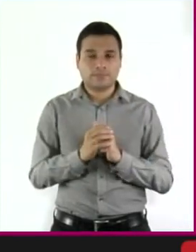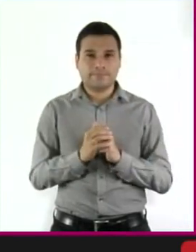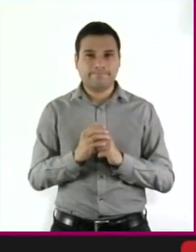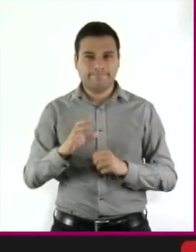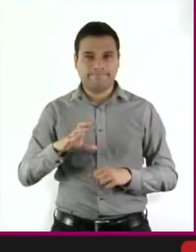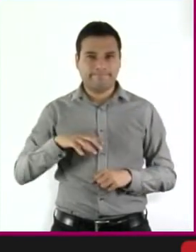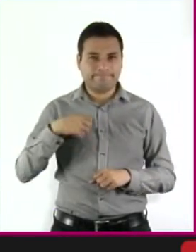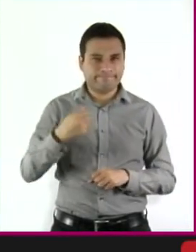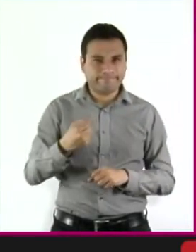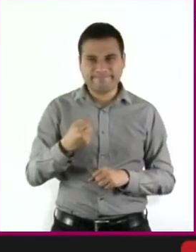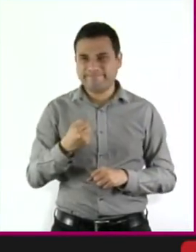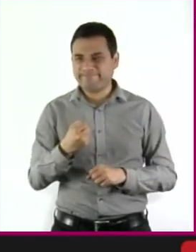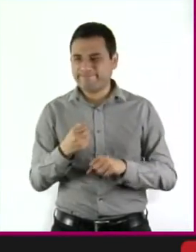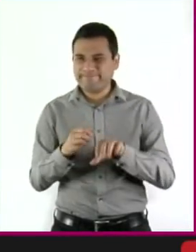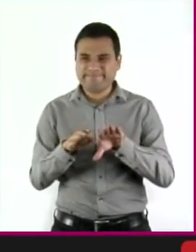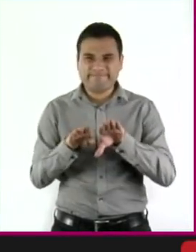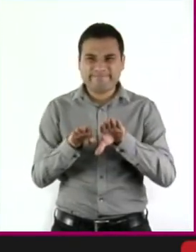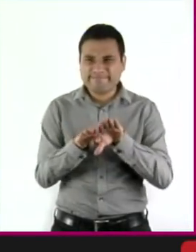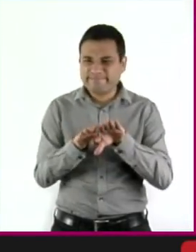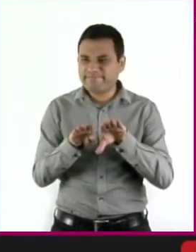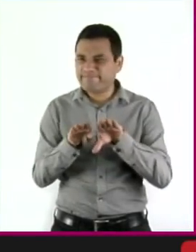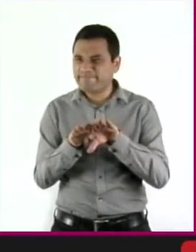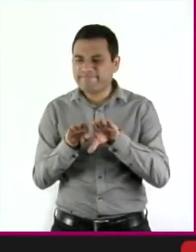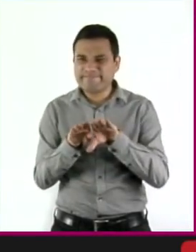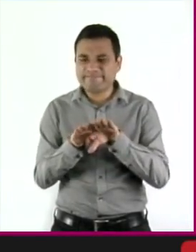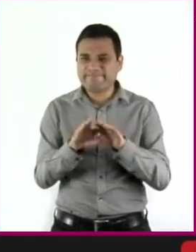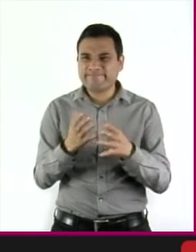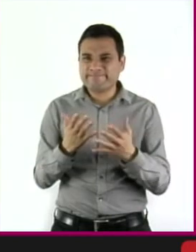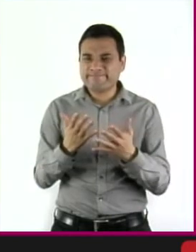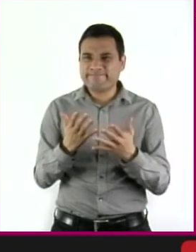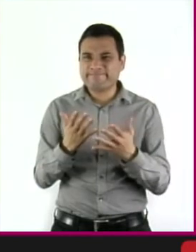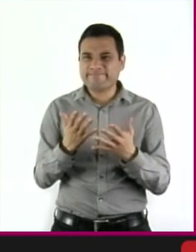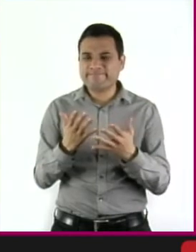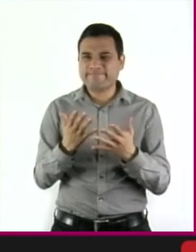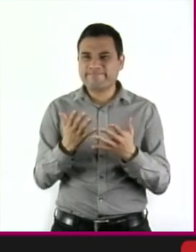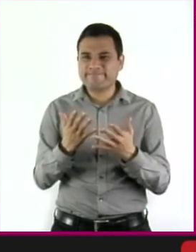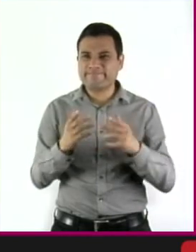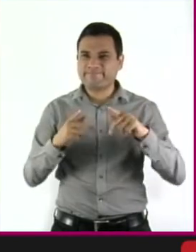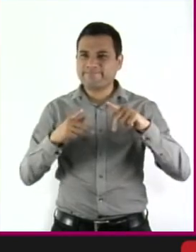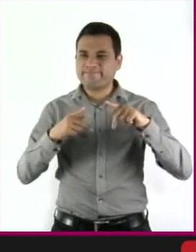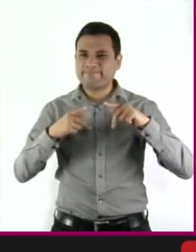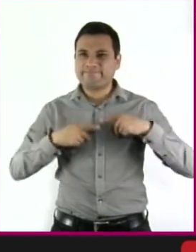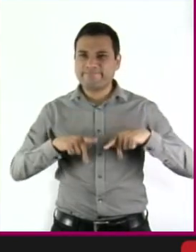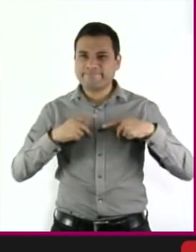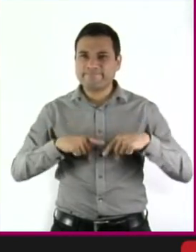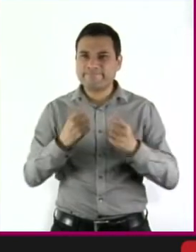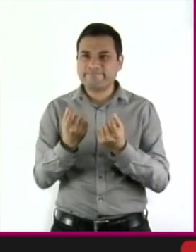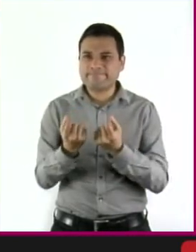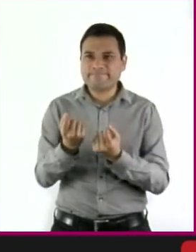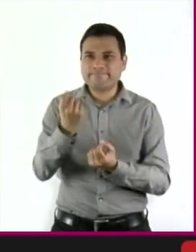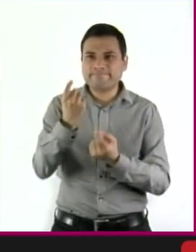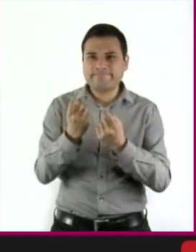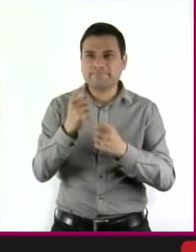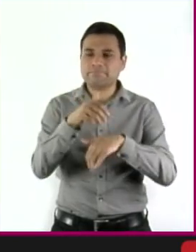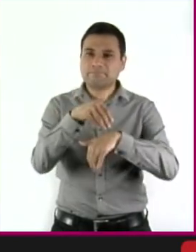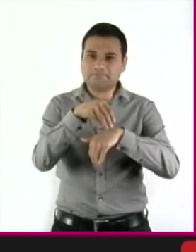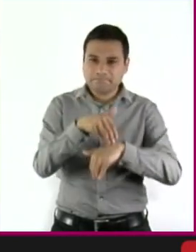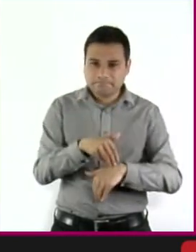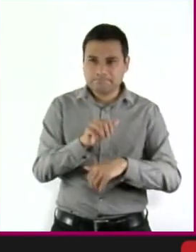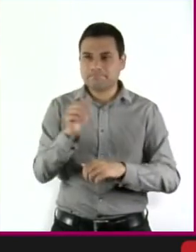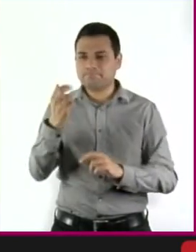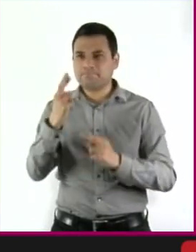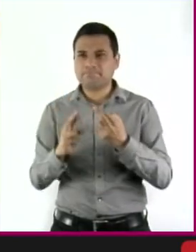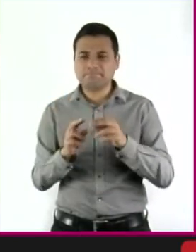concebir los diversos sentidos en los que pueden ser entendidas las reacciones ante situaciones concretas. La